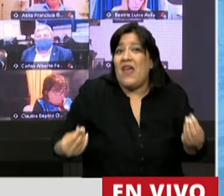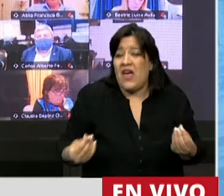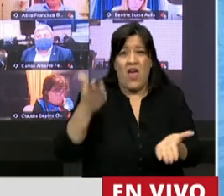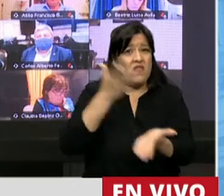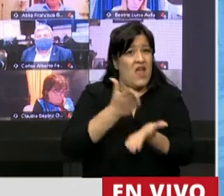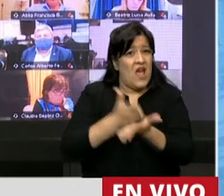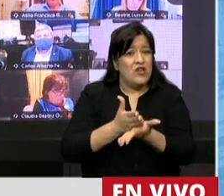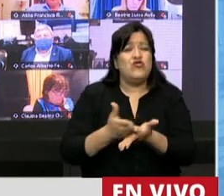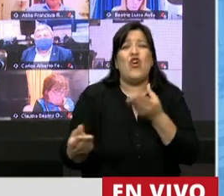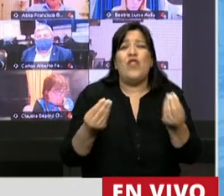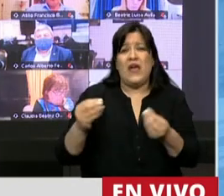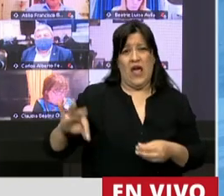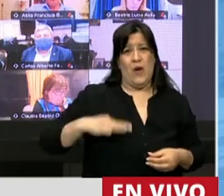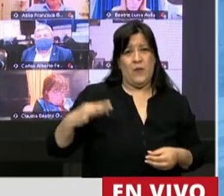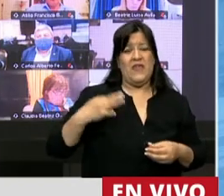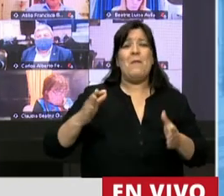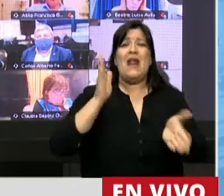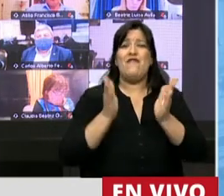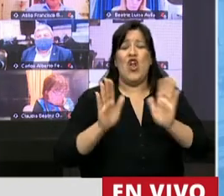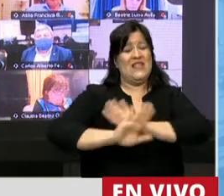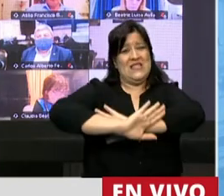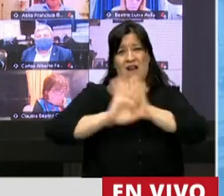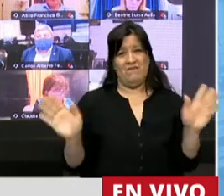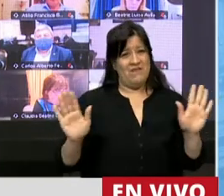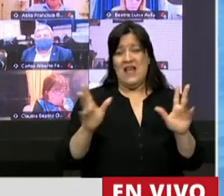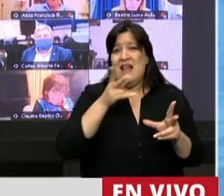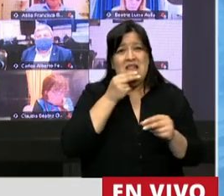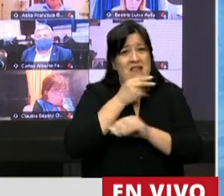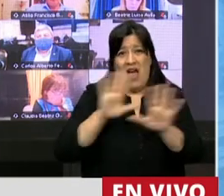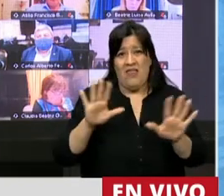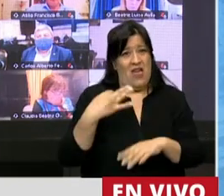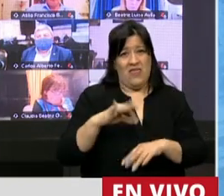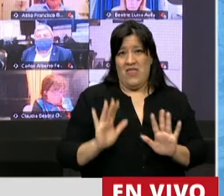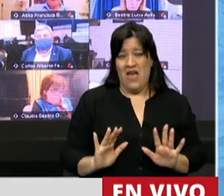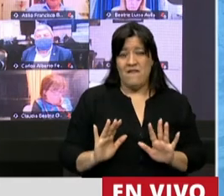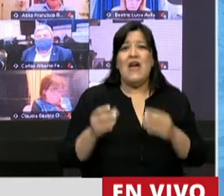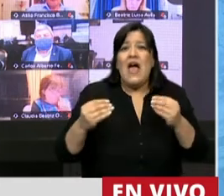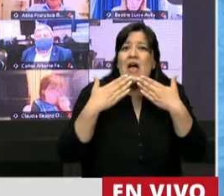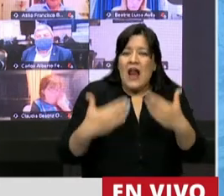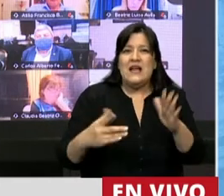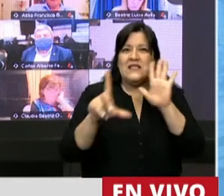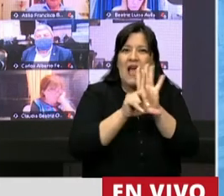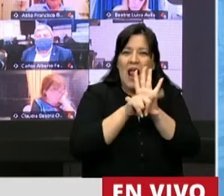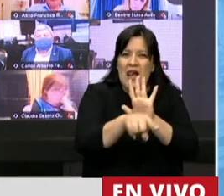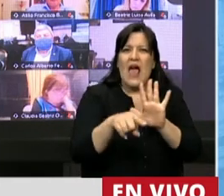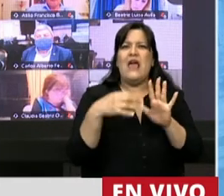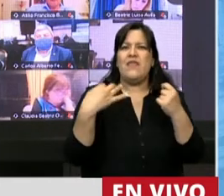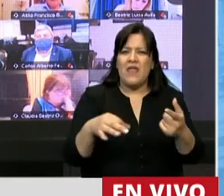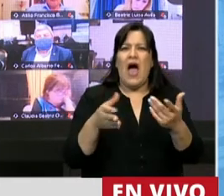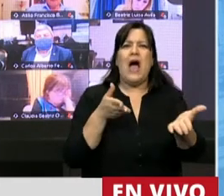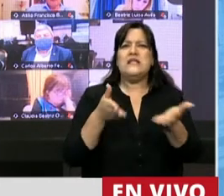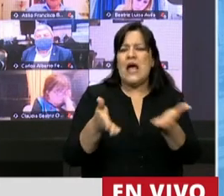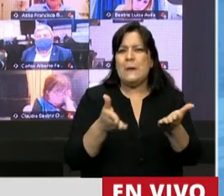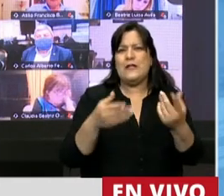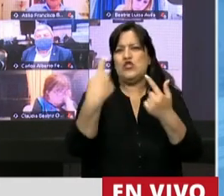derecho a una vida sin violencias, gracias también a esta ley que universaliza la prestación